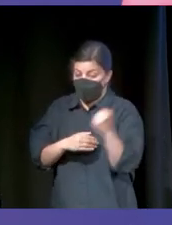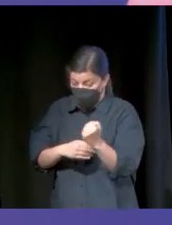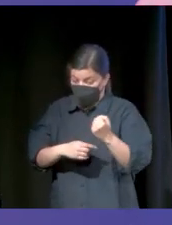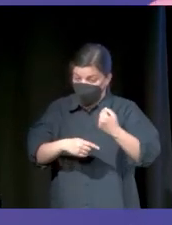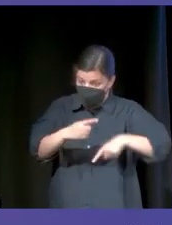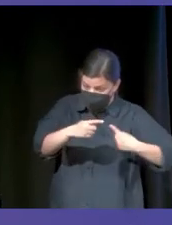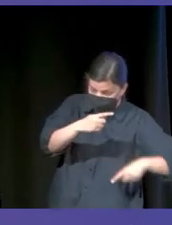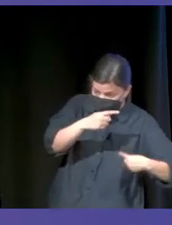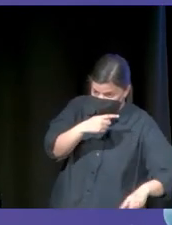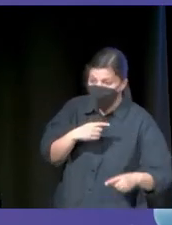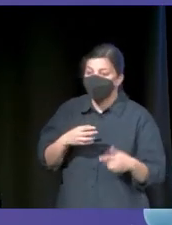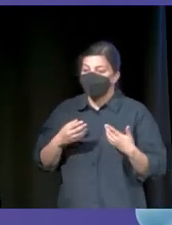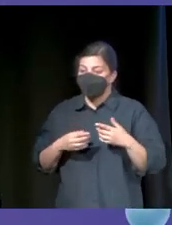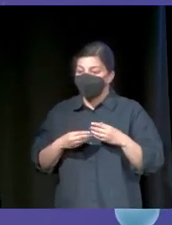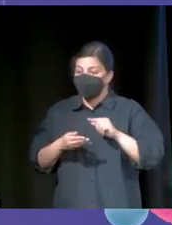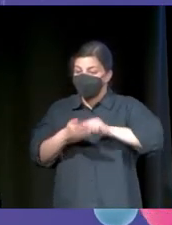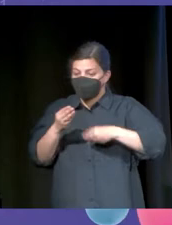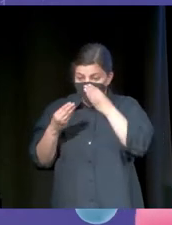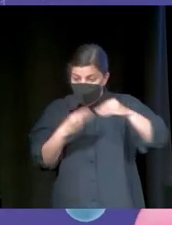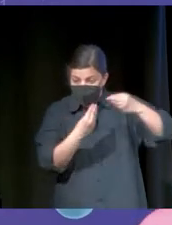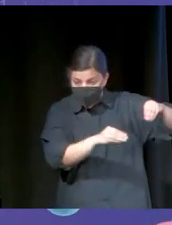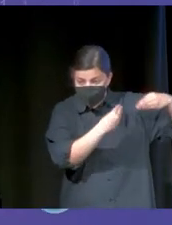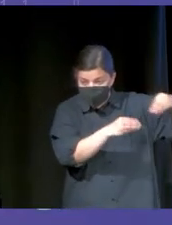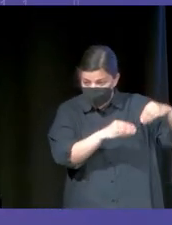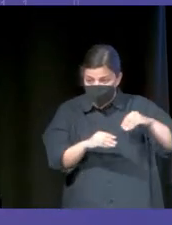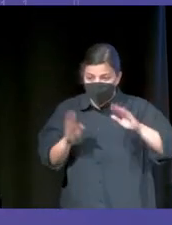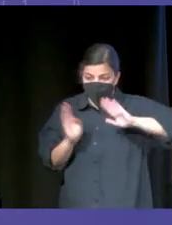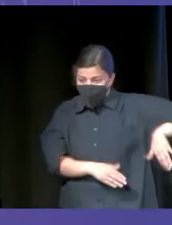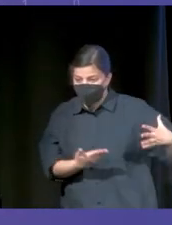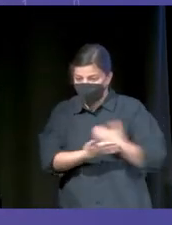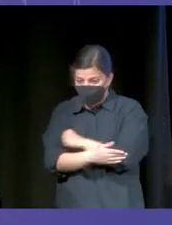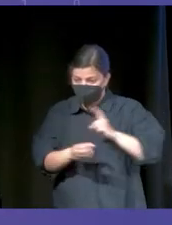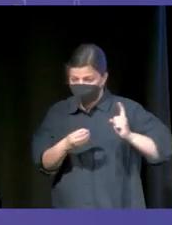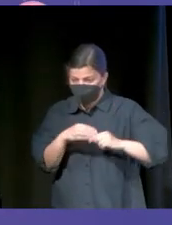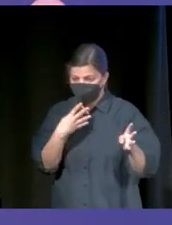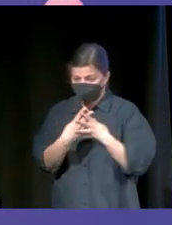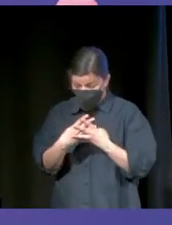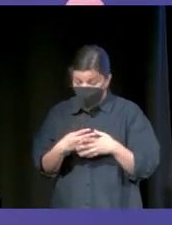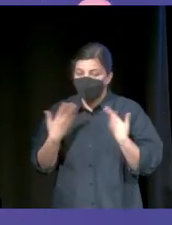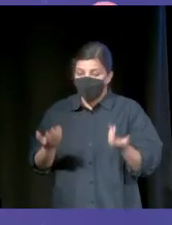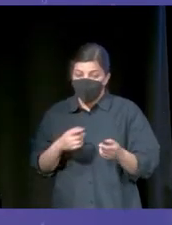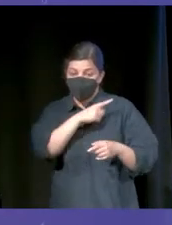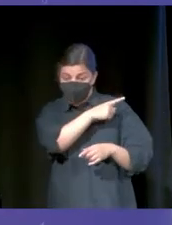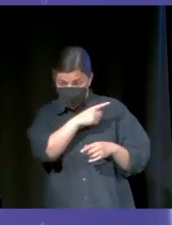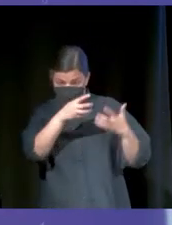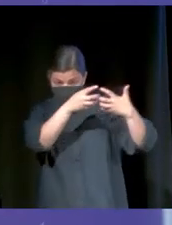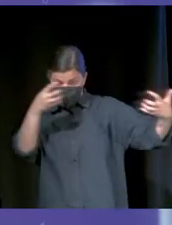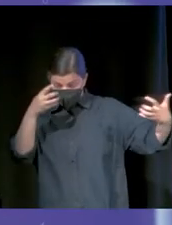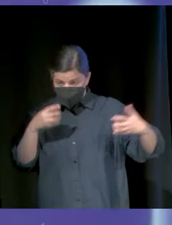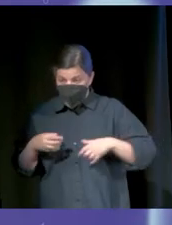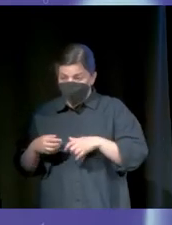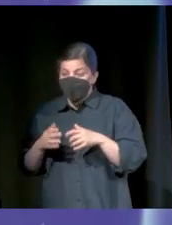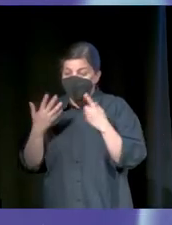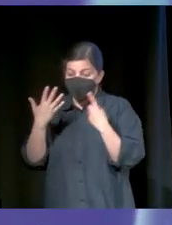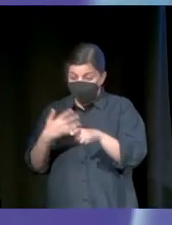en prisión. Y lo que me flipa es el subtítulo. Una corte de China ha sentenciado a seis hombres en su parte, en un